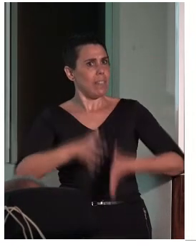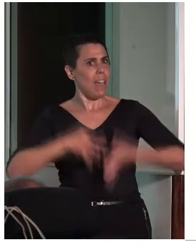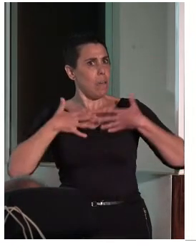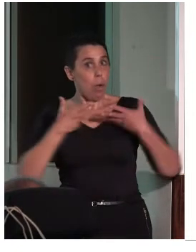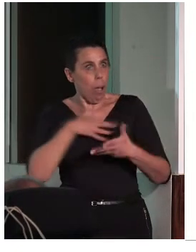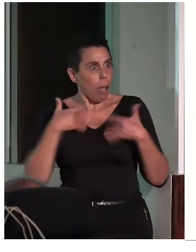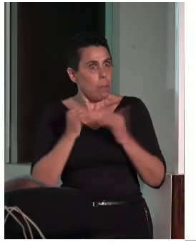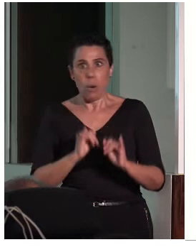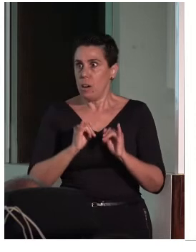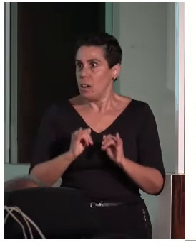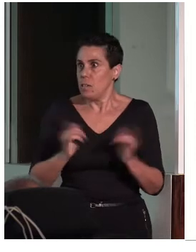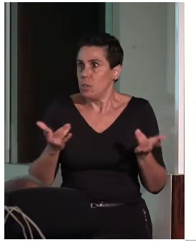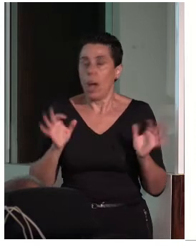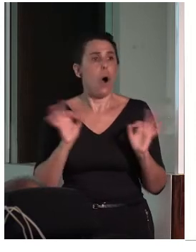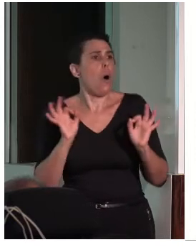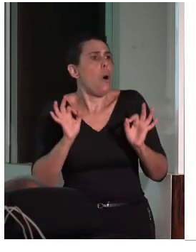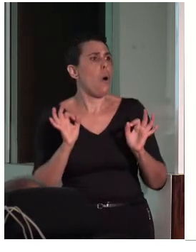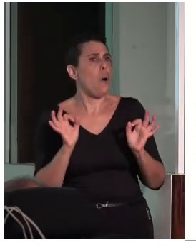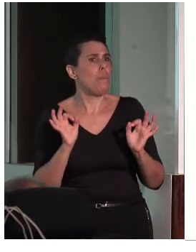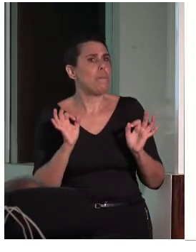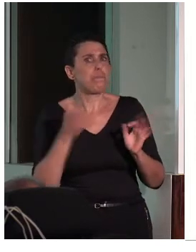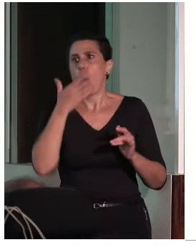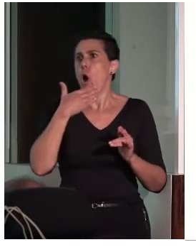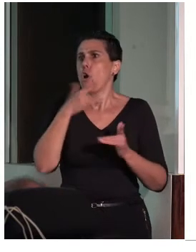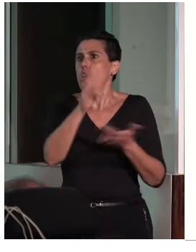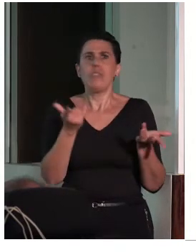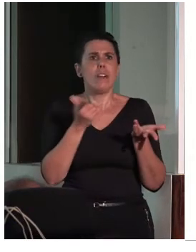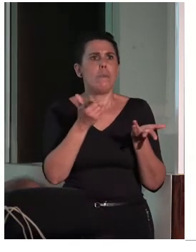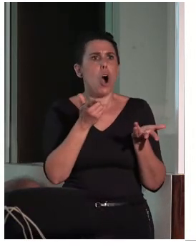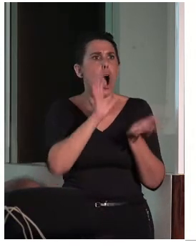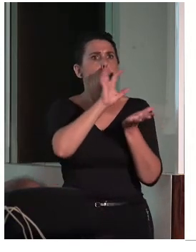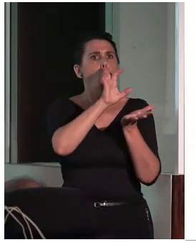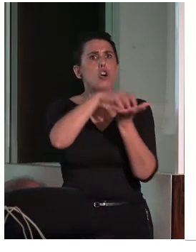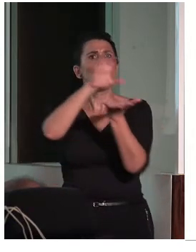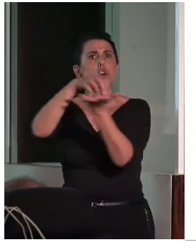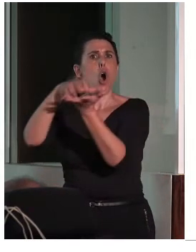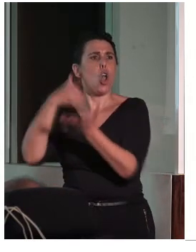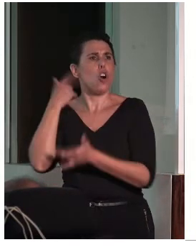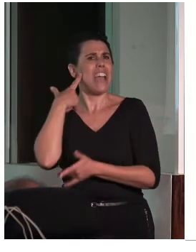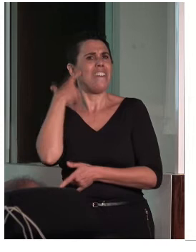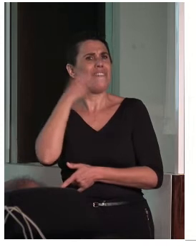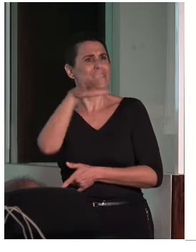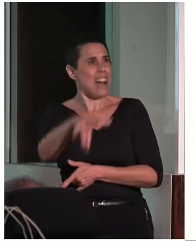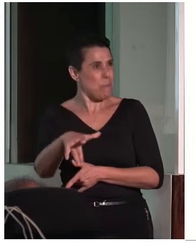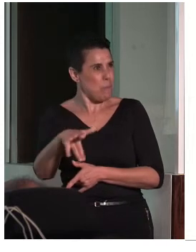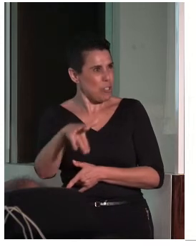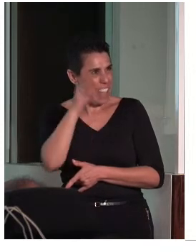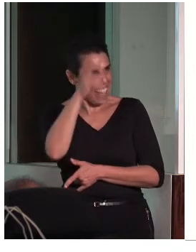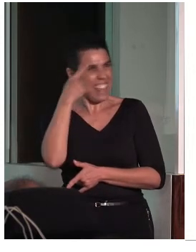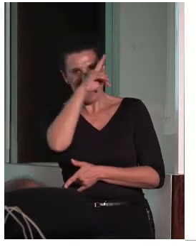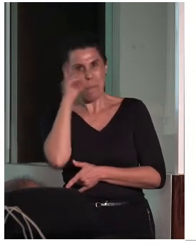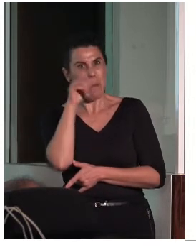Cuando conozcamos, por ejemplo, las colonias famosas de Madrid, famosas por su arquitectura